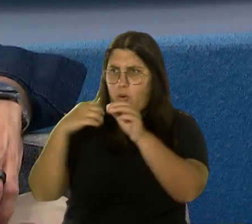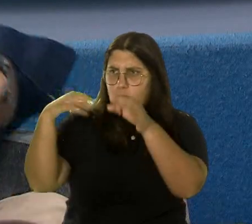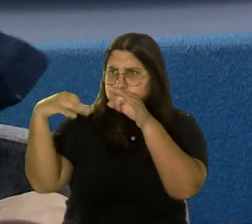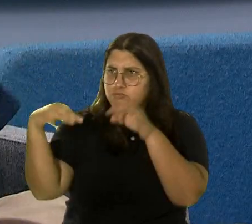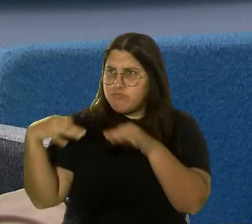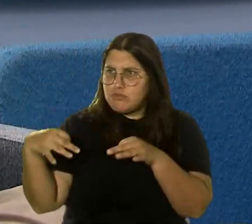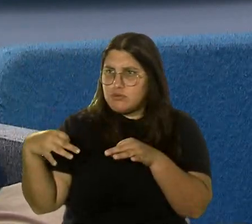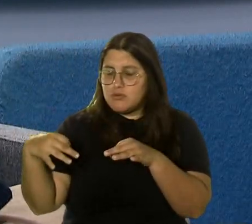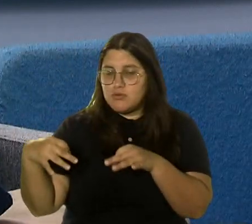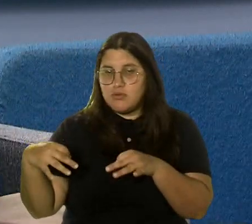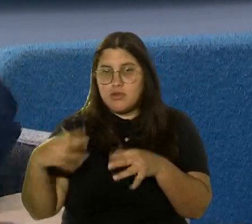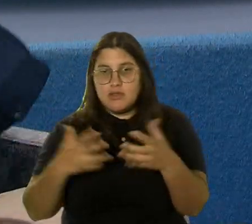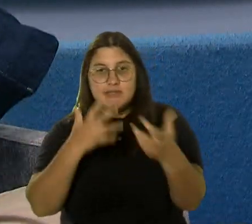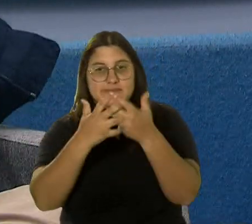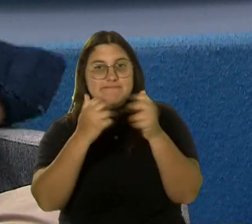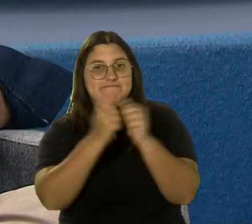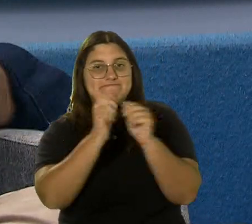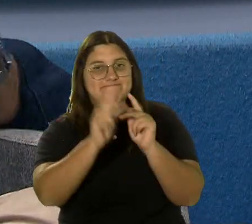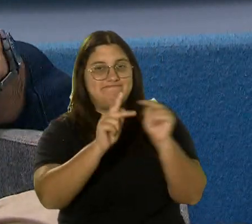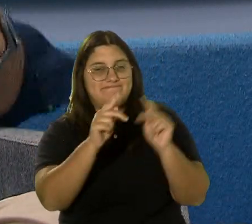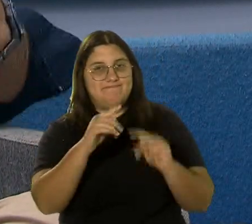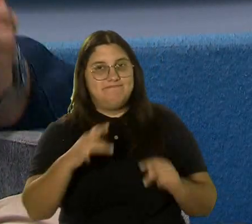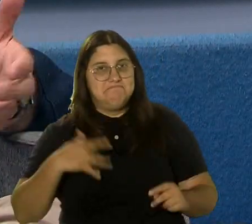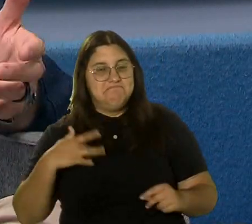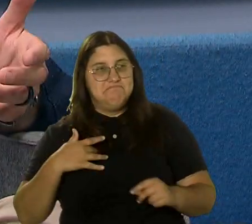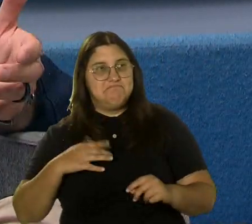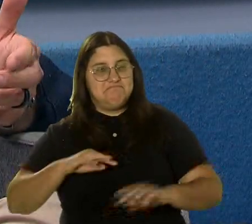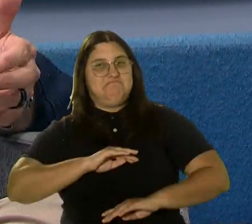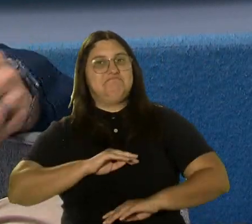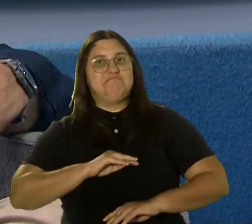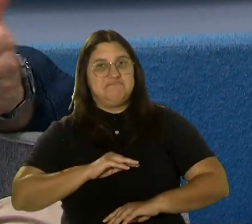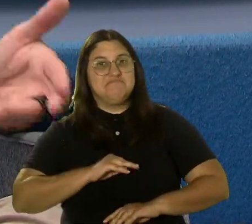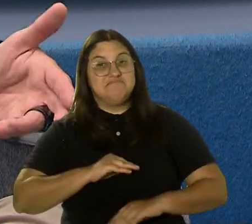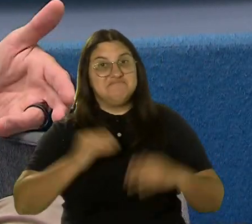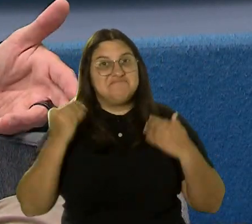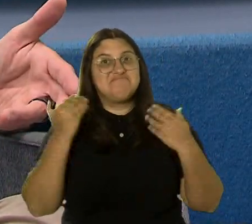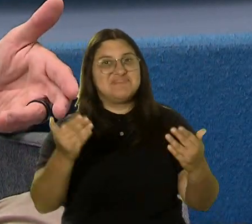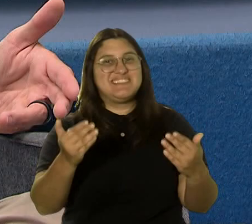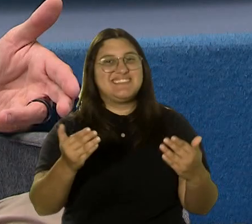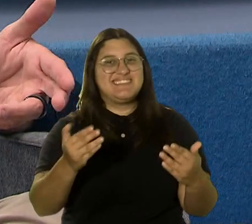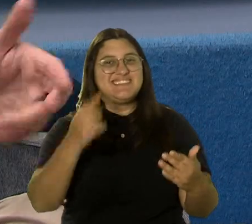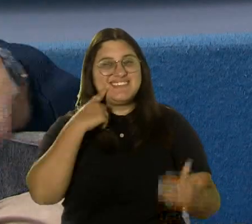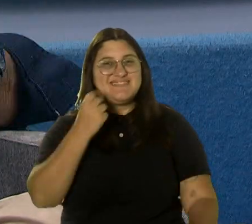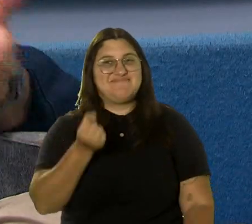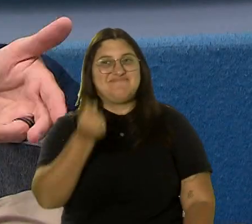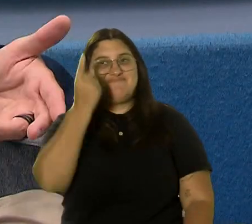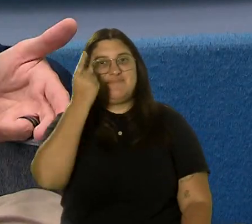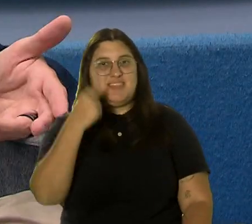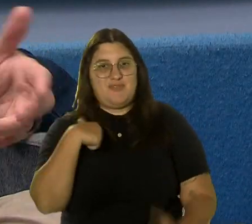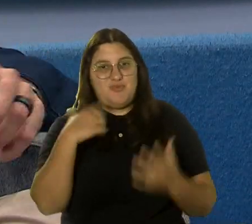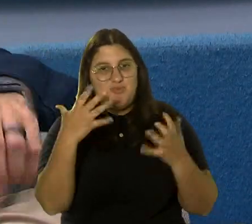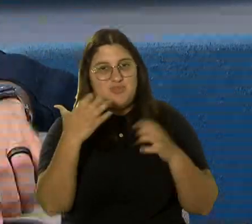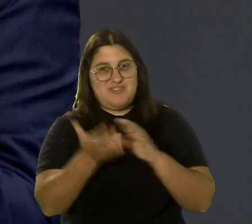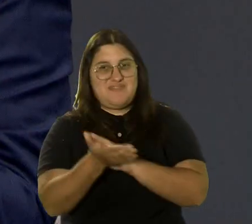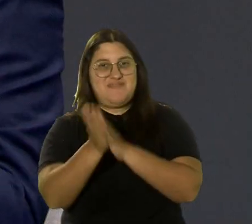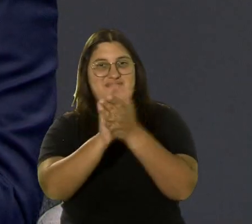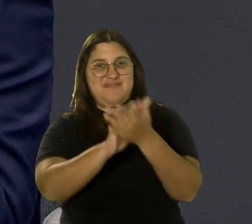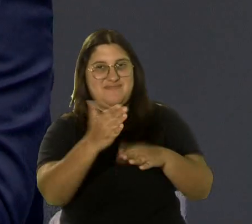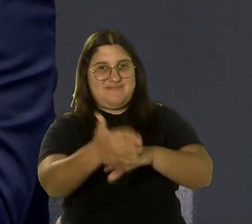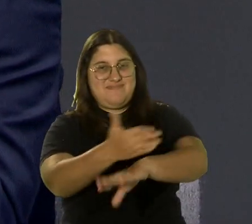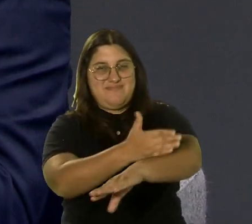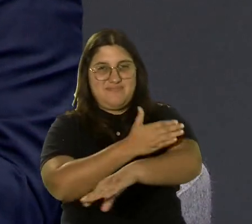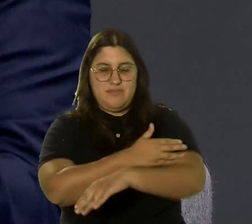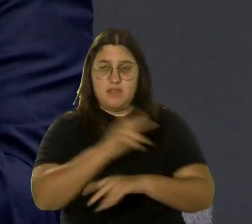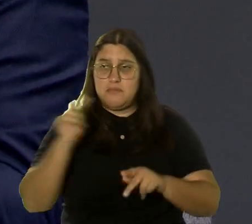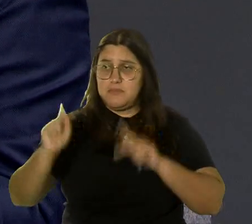y luego te conectan con la gente correcta, eso a te da la confianza a emprender, a decir quiero crecer, ¿verdad? Y que esas personas que dan